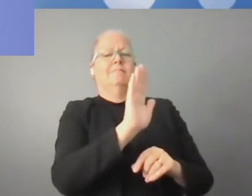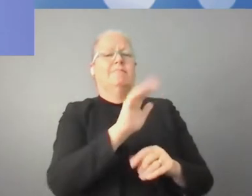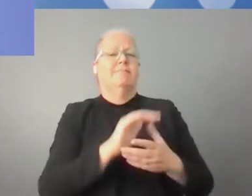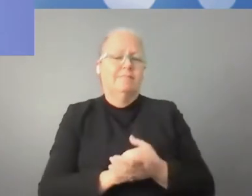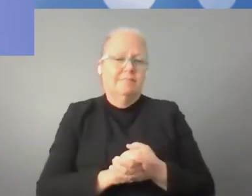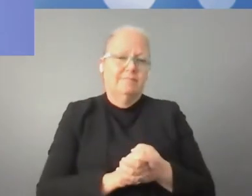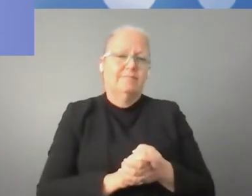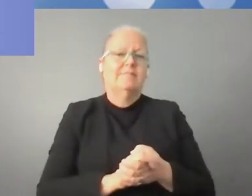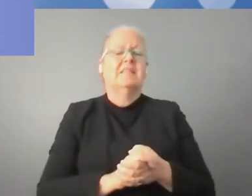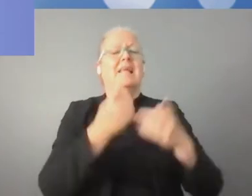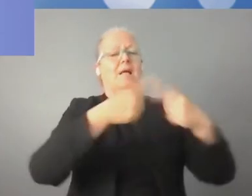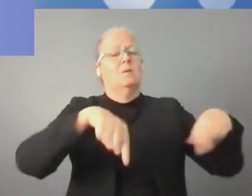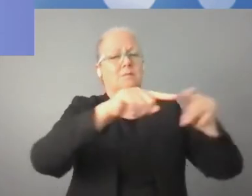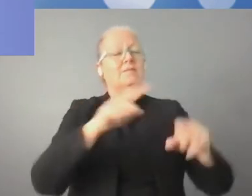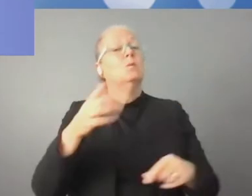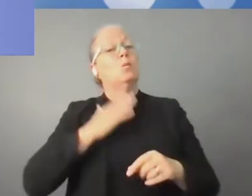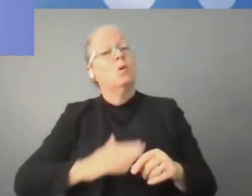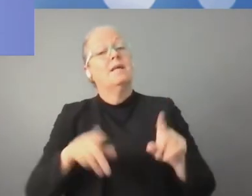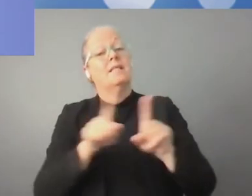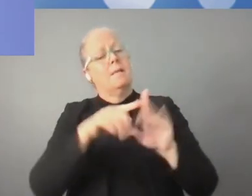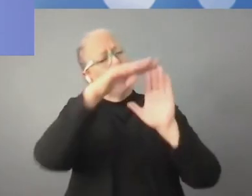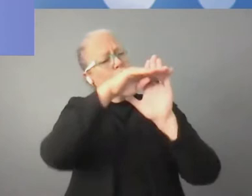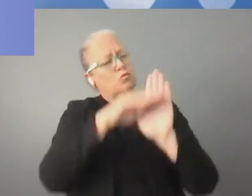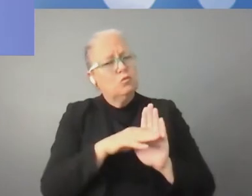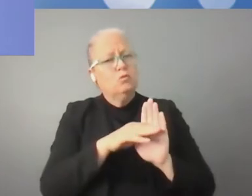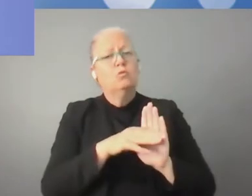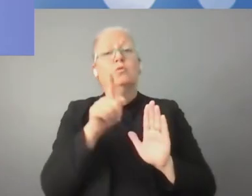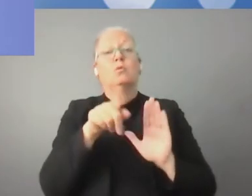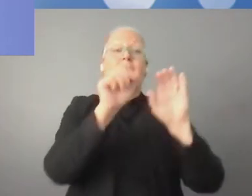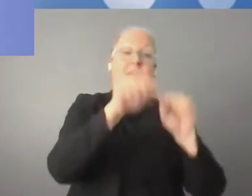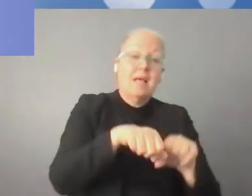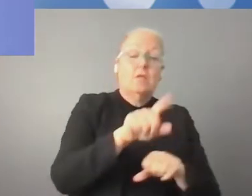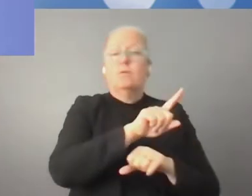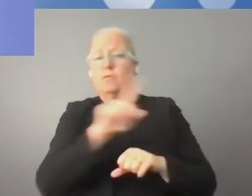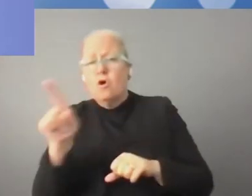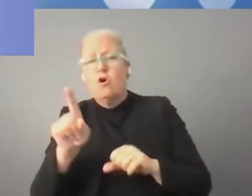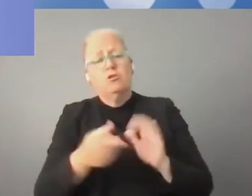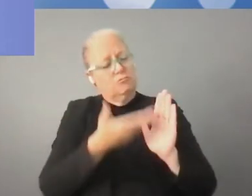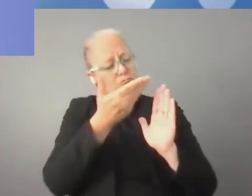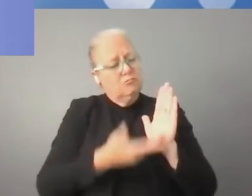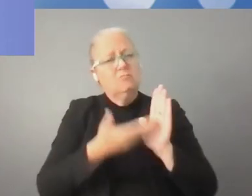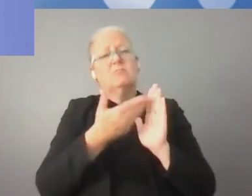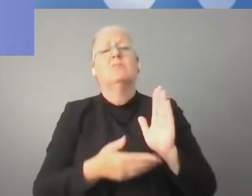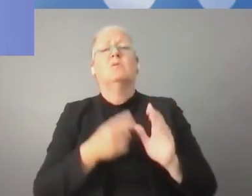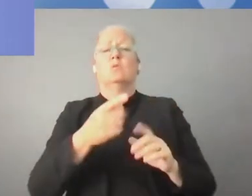unas regulaciones bien adoptadas que serán implementadas a partir del próximo año